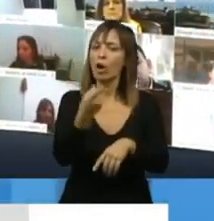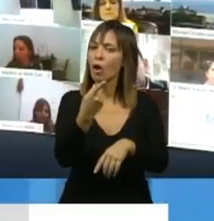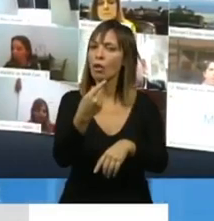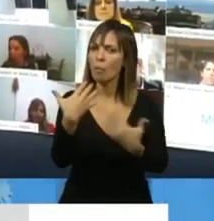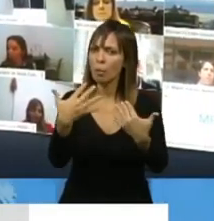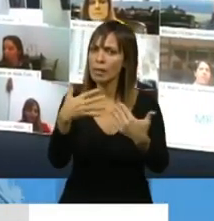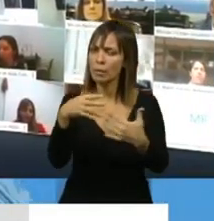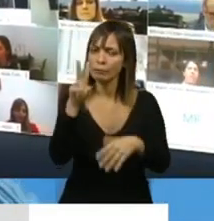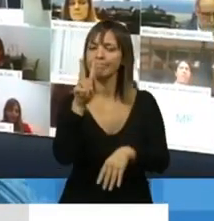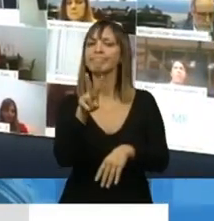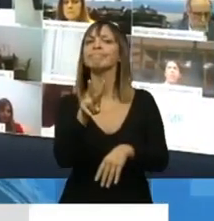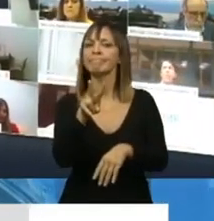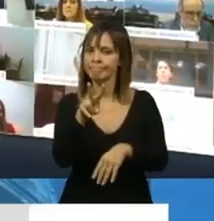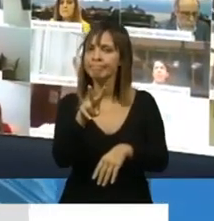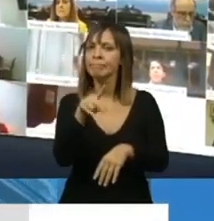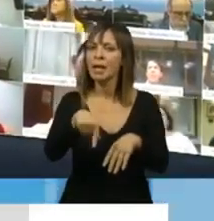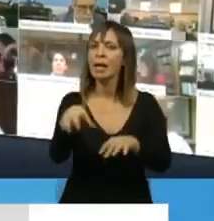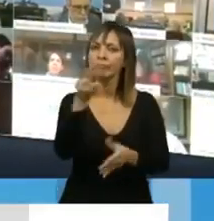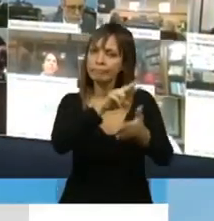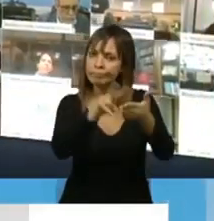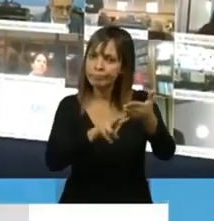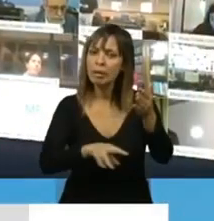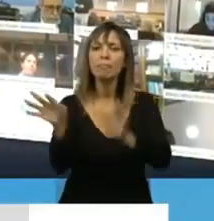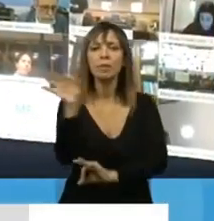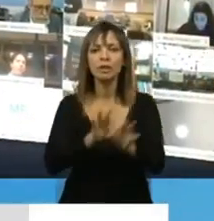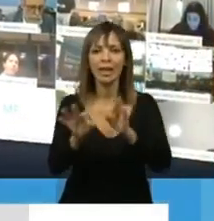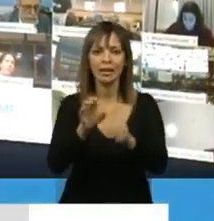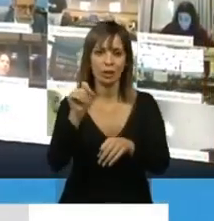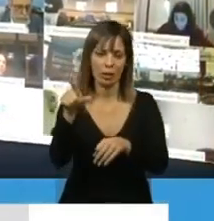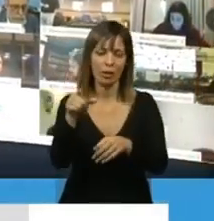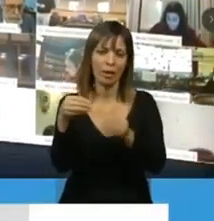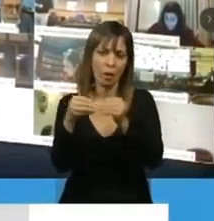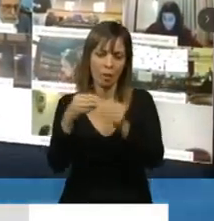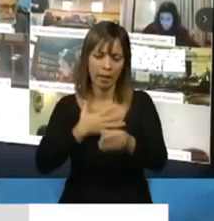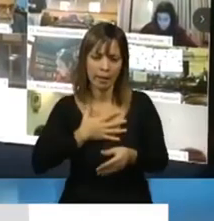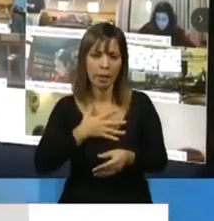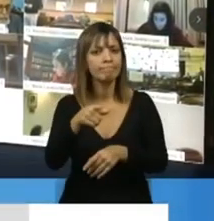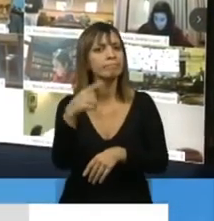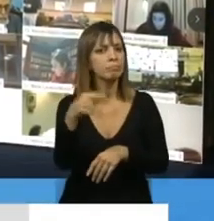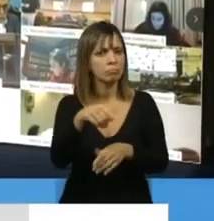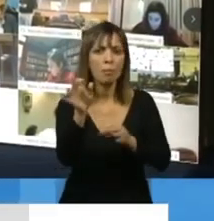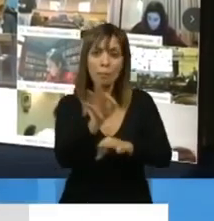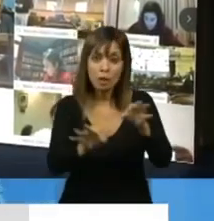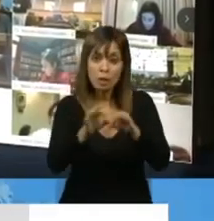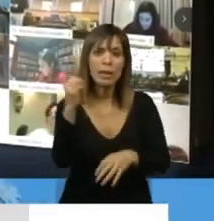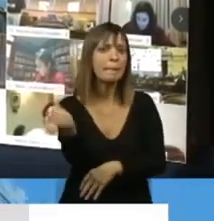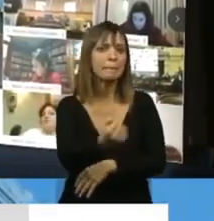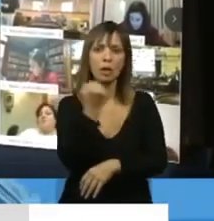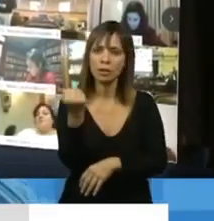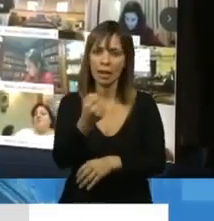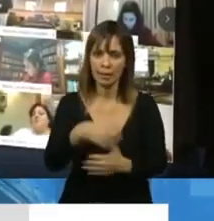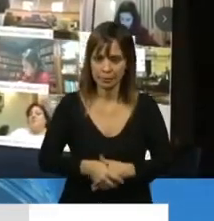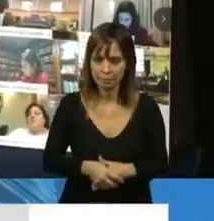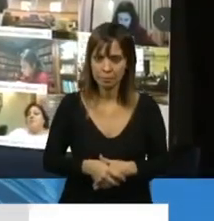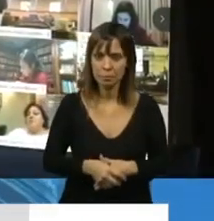visualizar este proyecto del legislador Buca y que nos parece de suma importancia. Tenemos que acompañar el